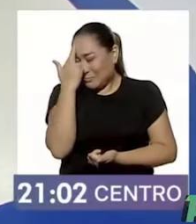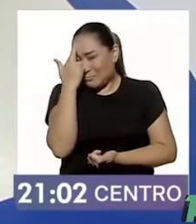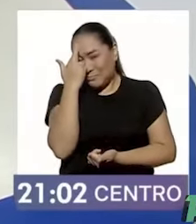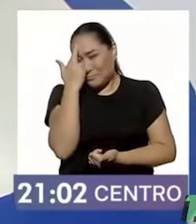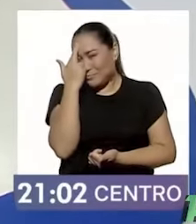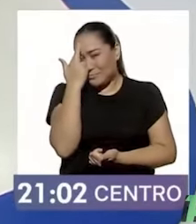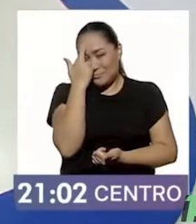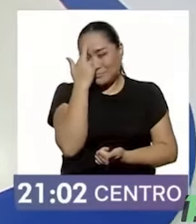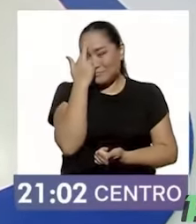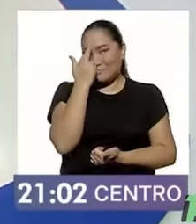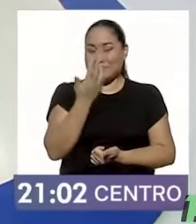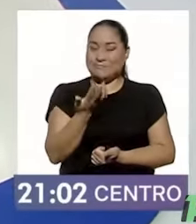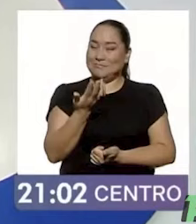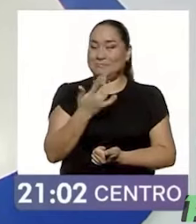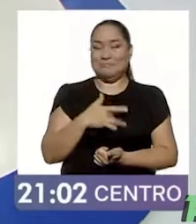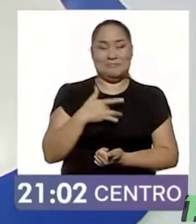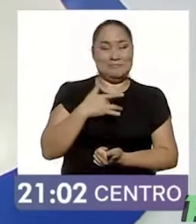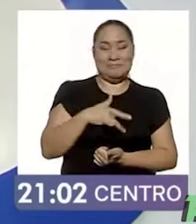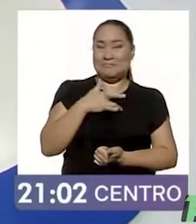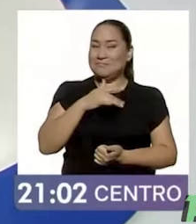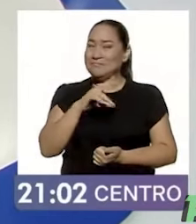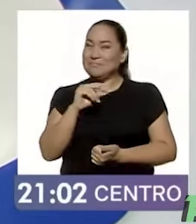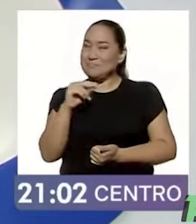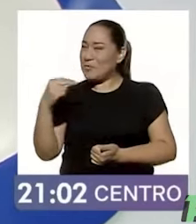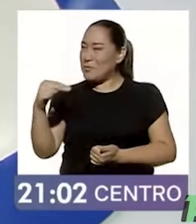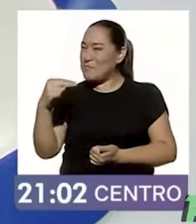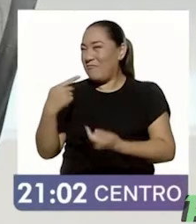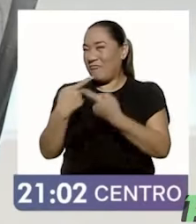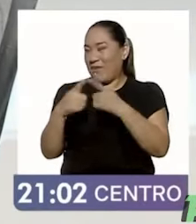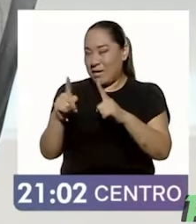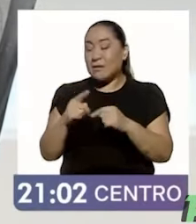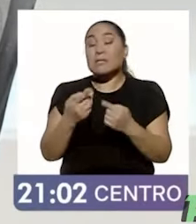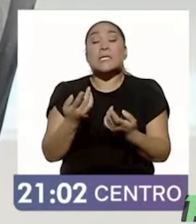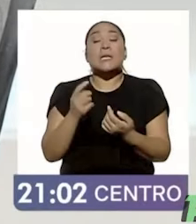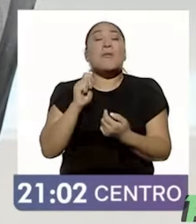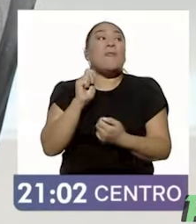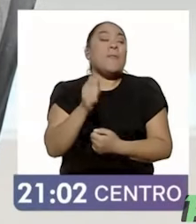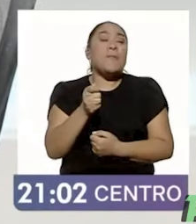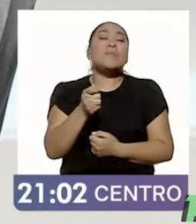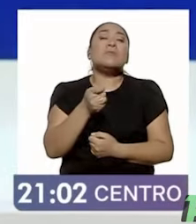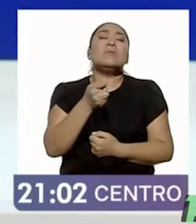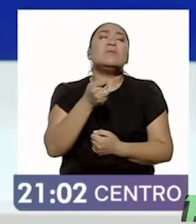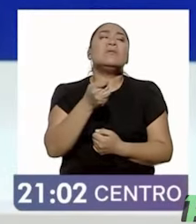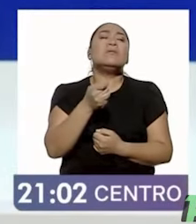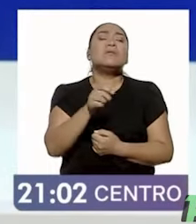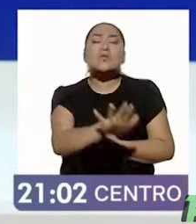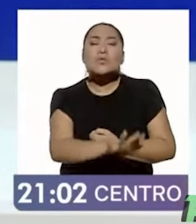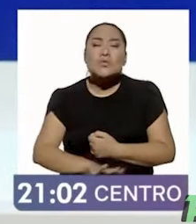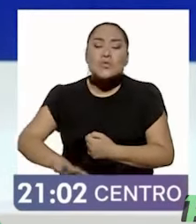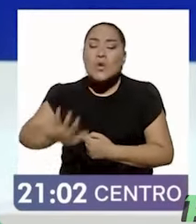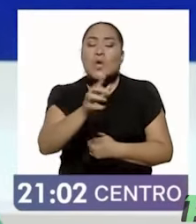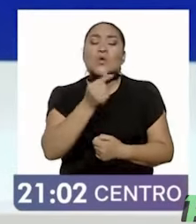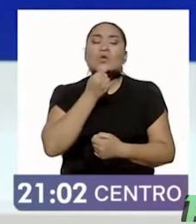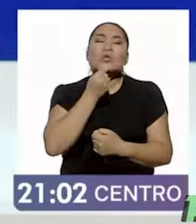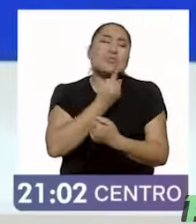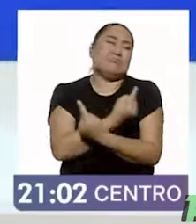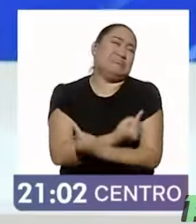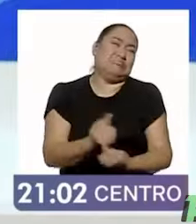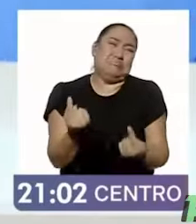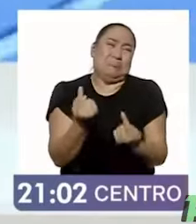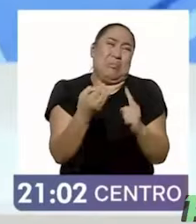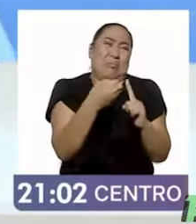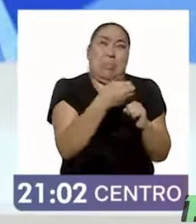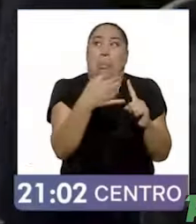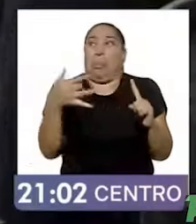los que lo inventaron, las sociedades de niños infantes de... ¿quién sabe